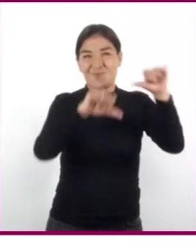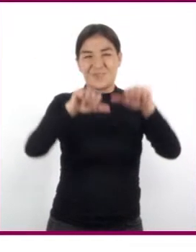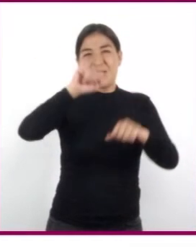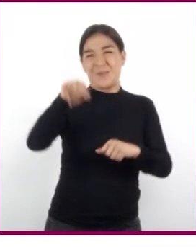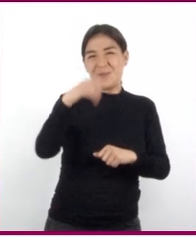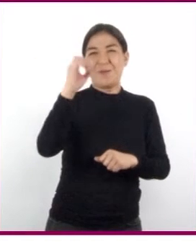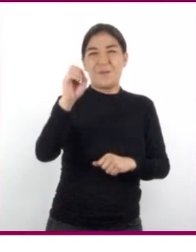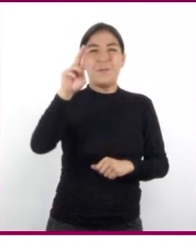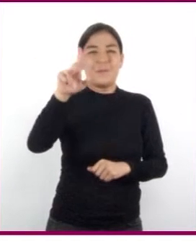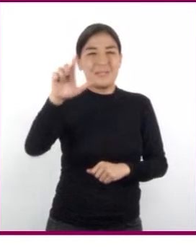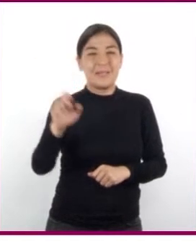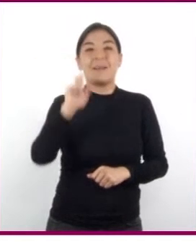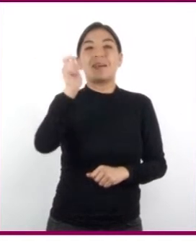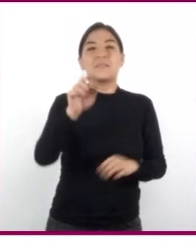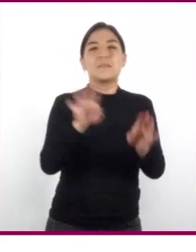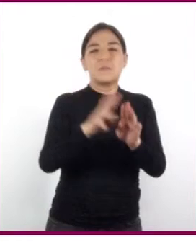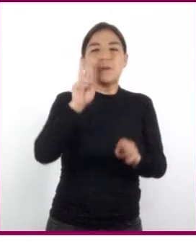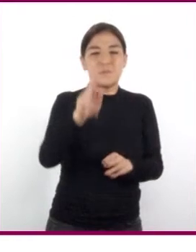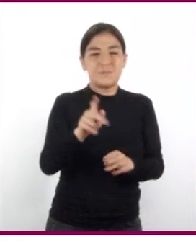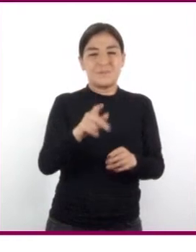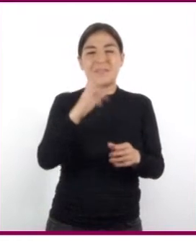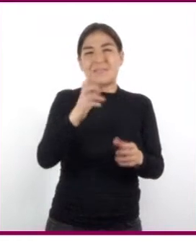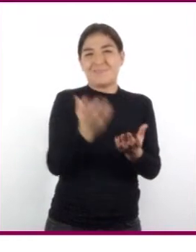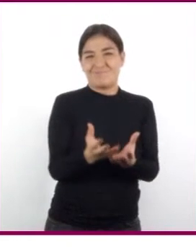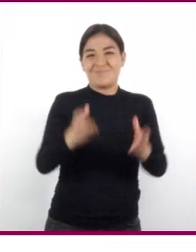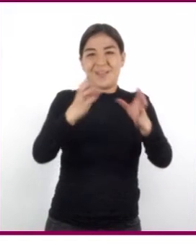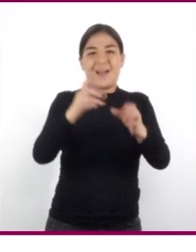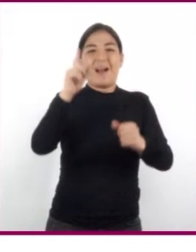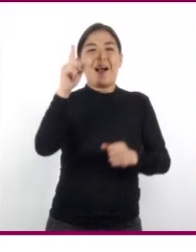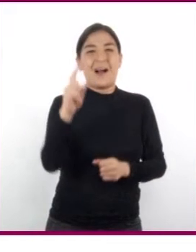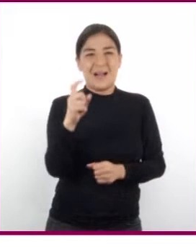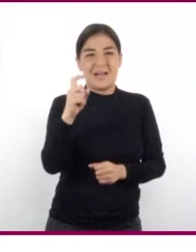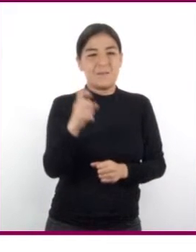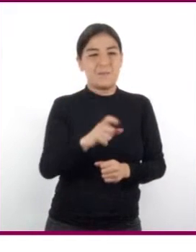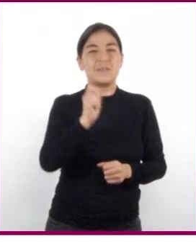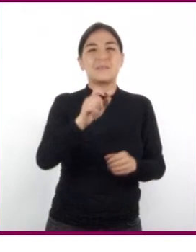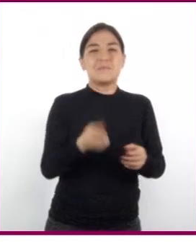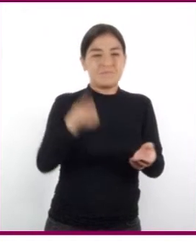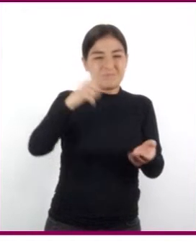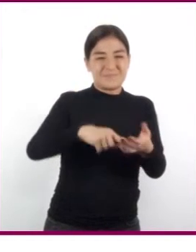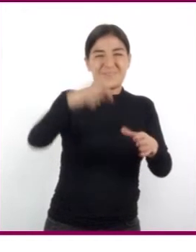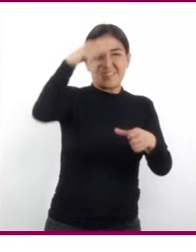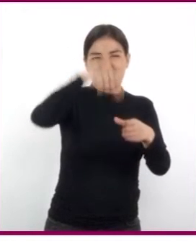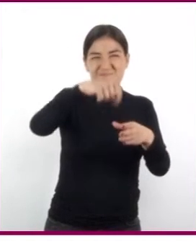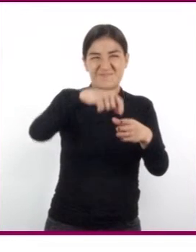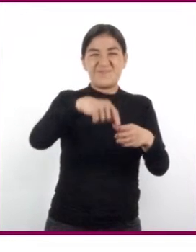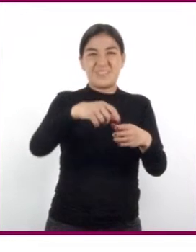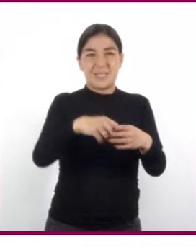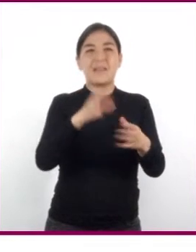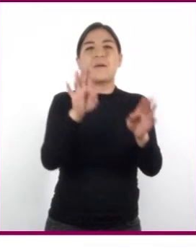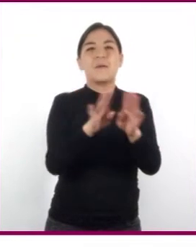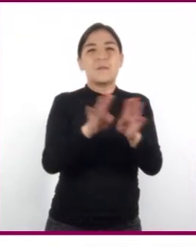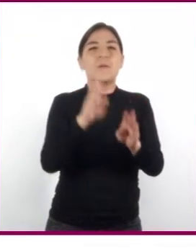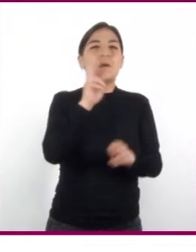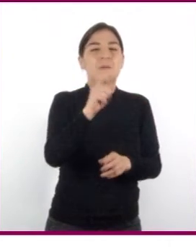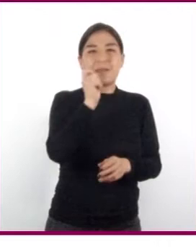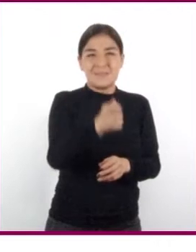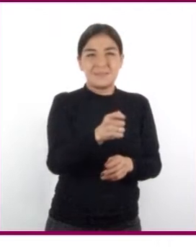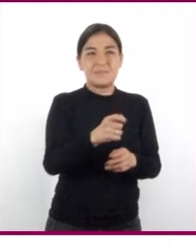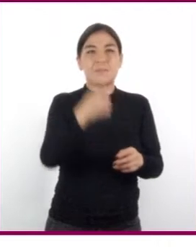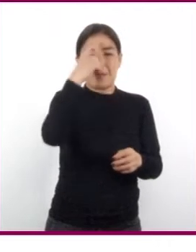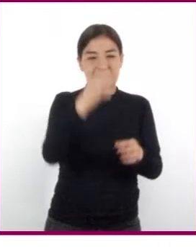consistía en una tina con agua que tenía unas aspas adentro. Esas aspas estaban